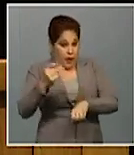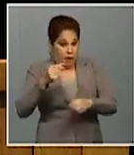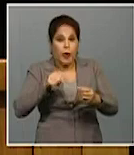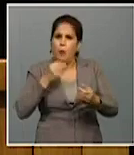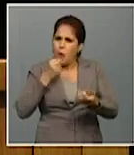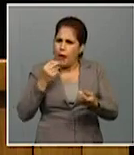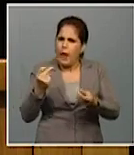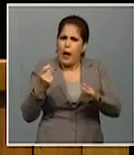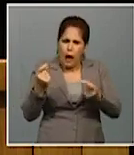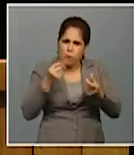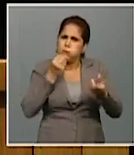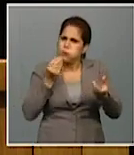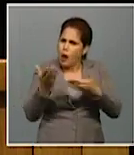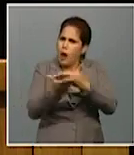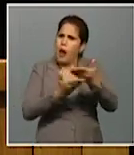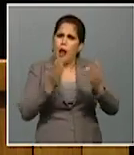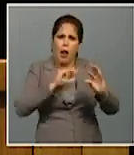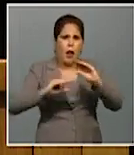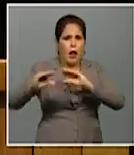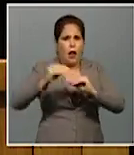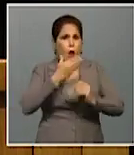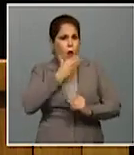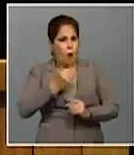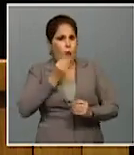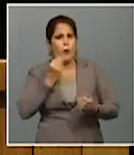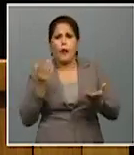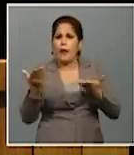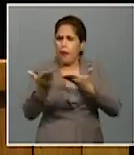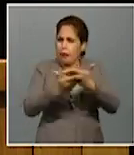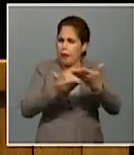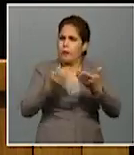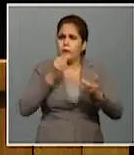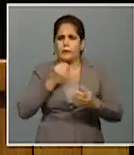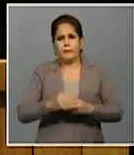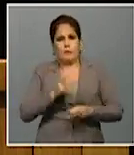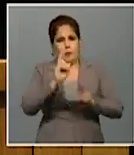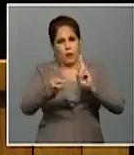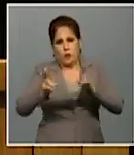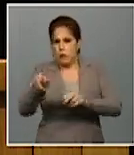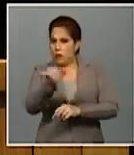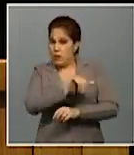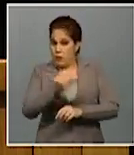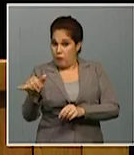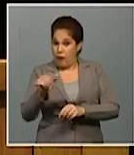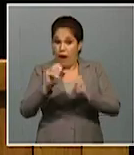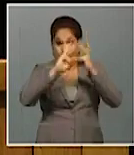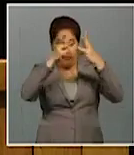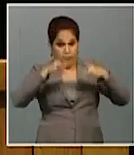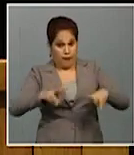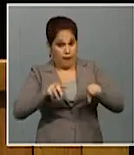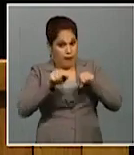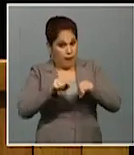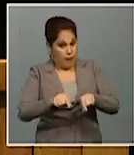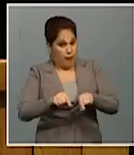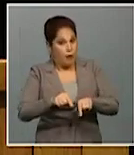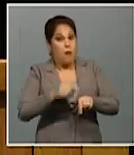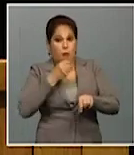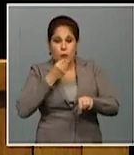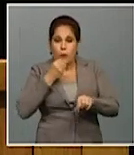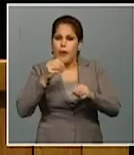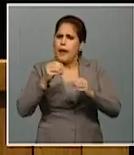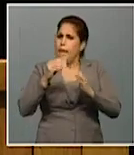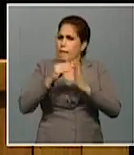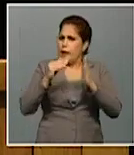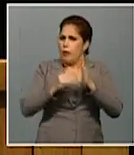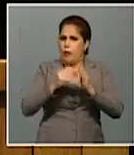a buscar vías más ágiles, breves y novedosas de comunicar orientaciones. En la era de internet que ya les permite a millones